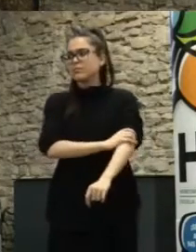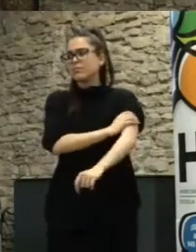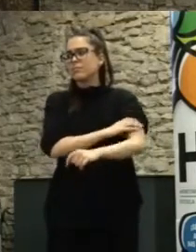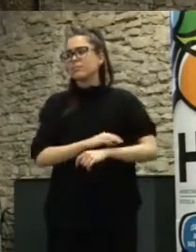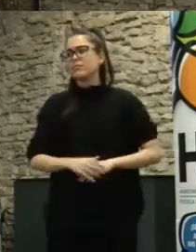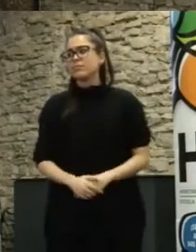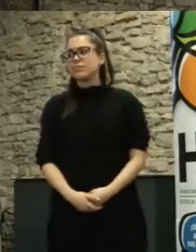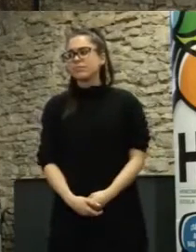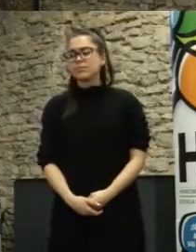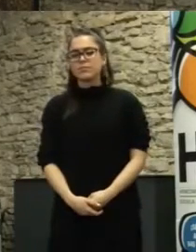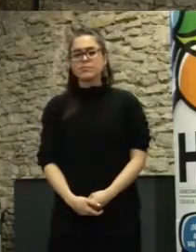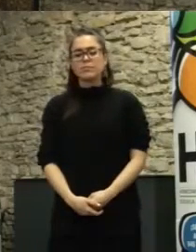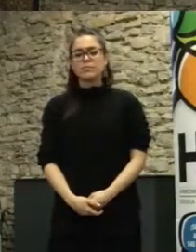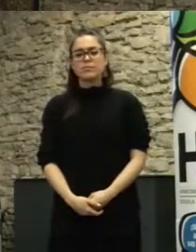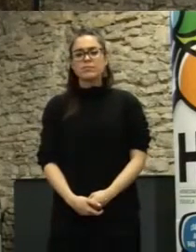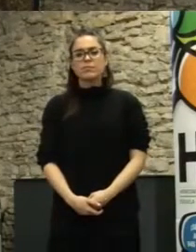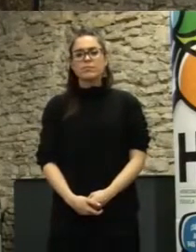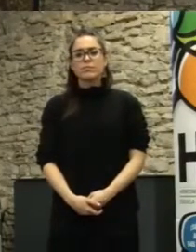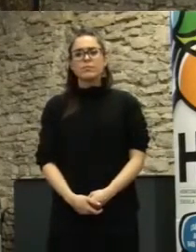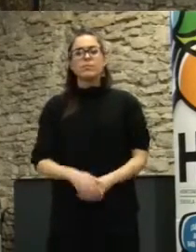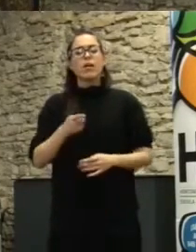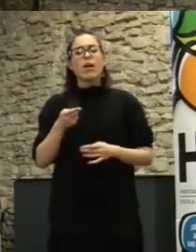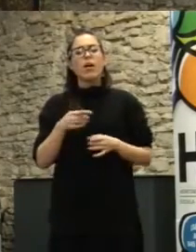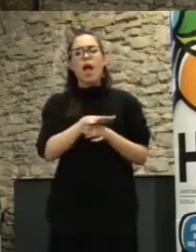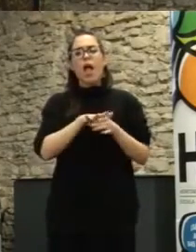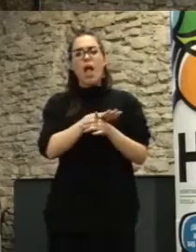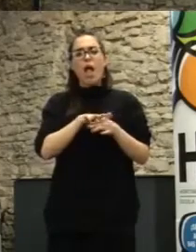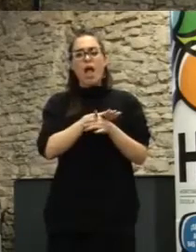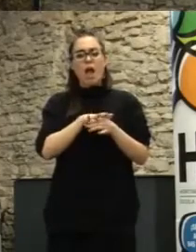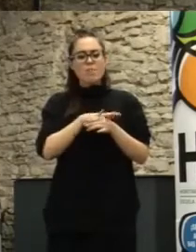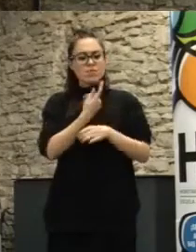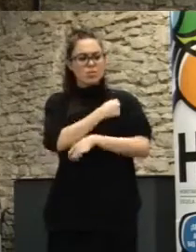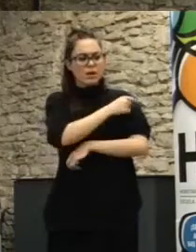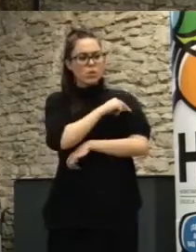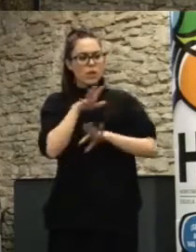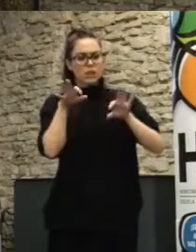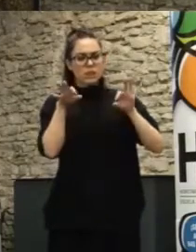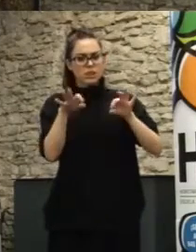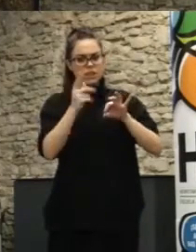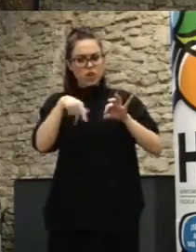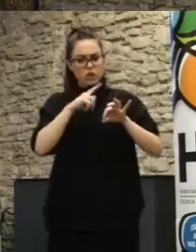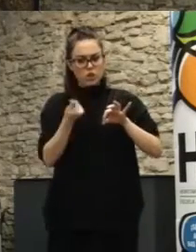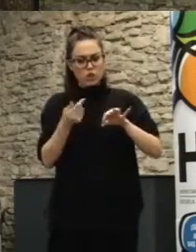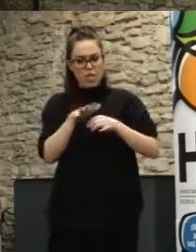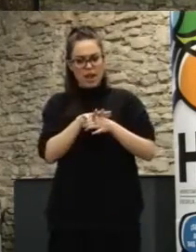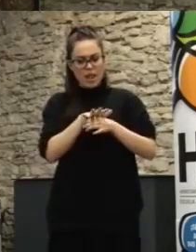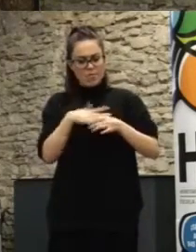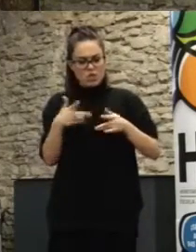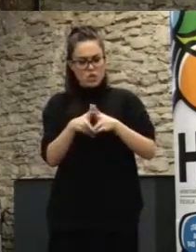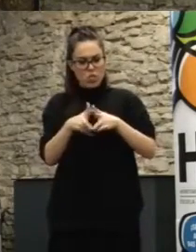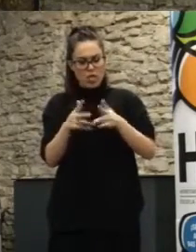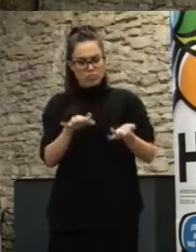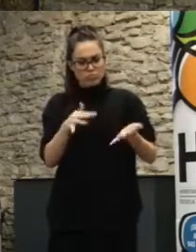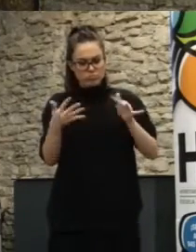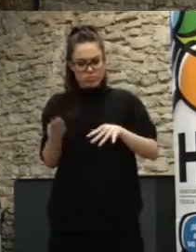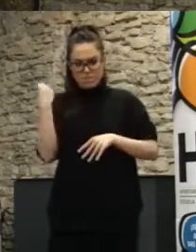lo que se hace en este ámbito ¿por qué no hacerlo en el ámbito de las políticas públicas? es algo una pregunta yo creo que ya desde hace una década década y media en los países